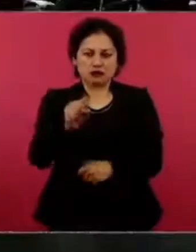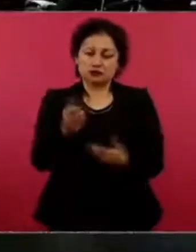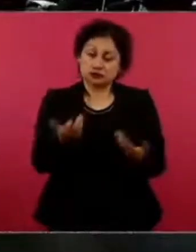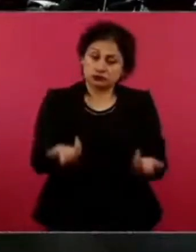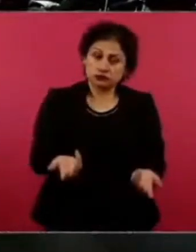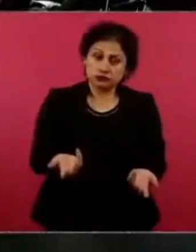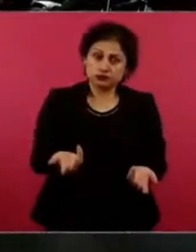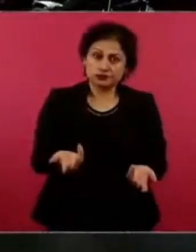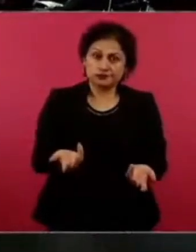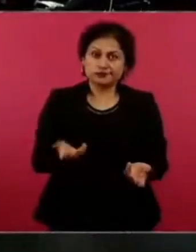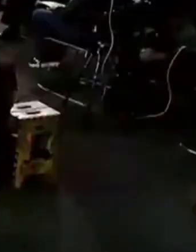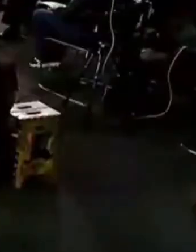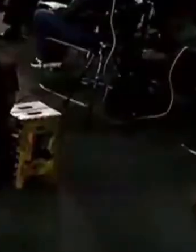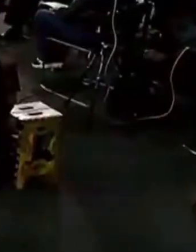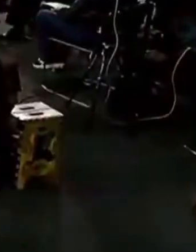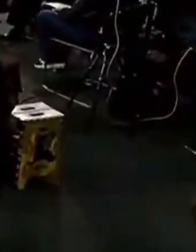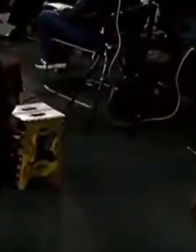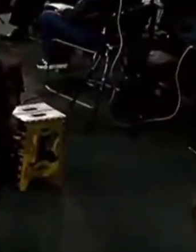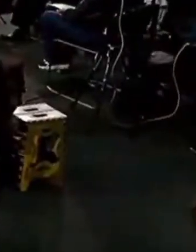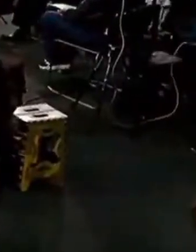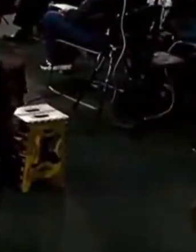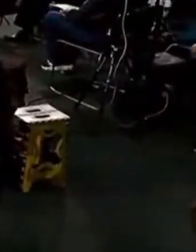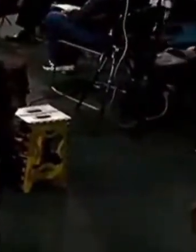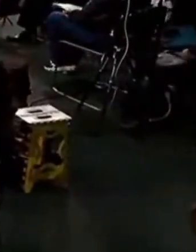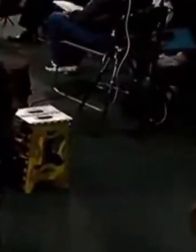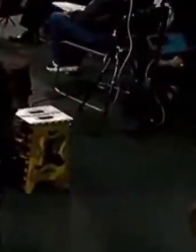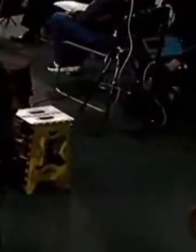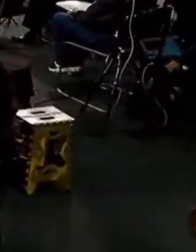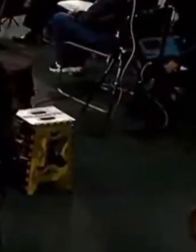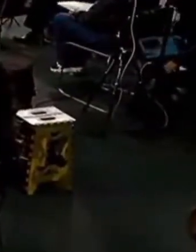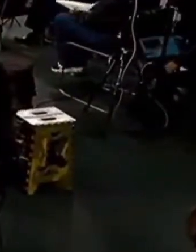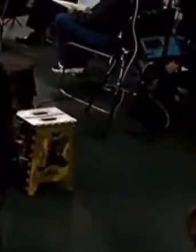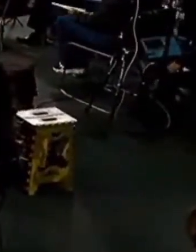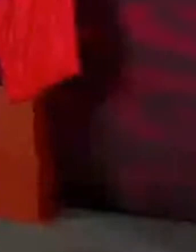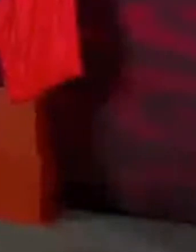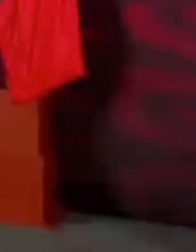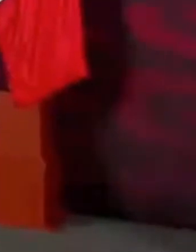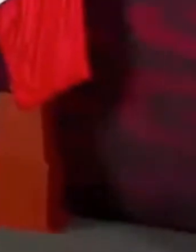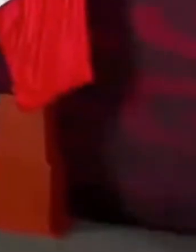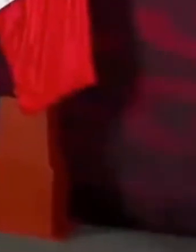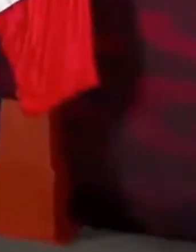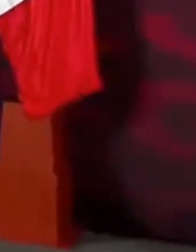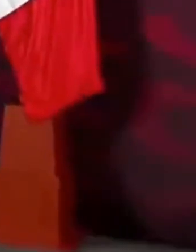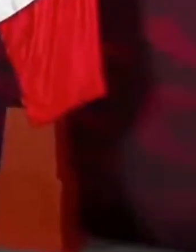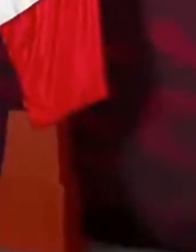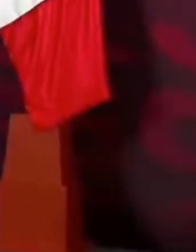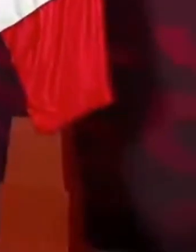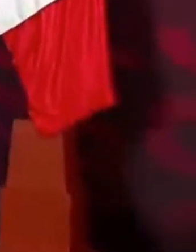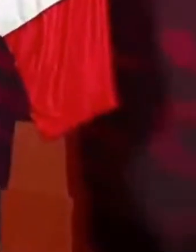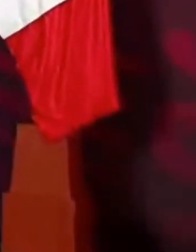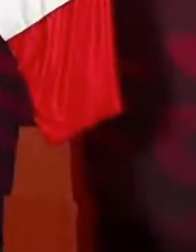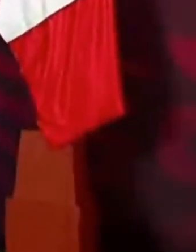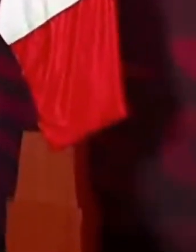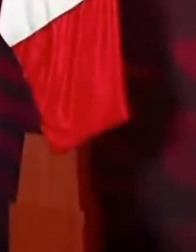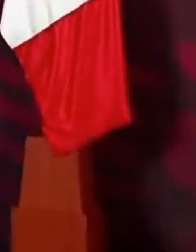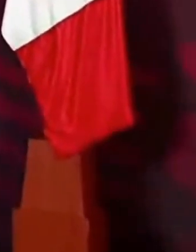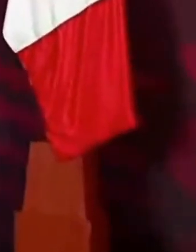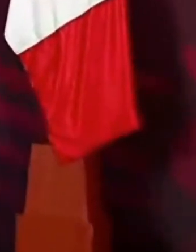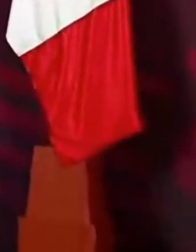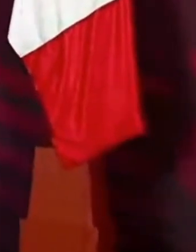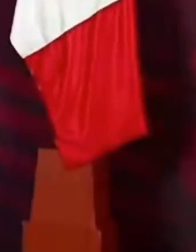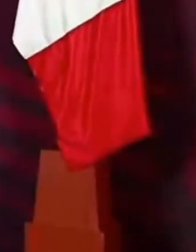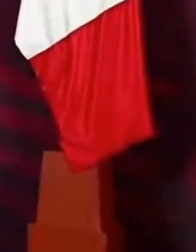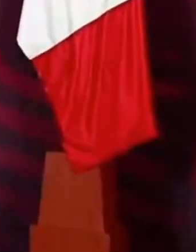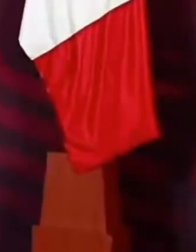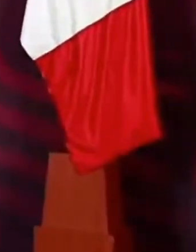Entonces hay que atender las causas. Si cambian las circunstancias, cambiamos todos. Entonces, ¿es en